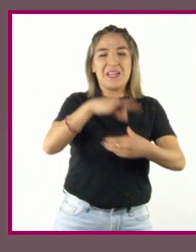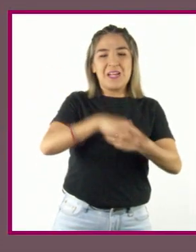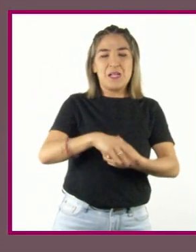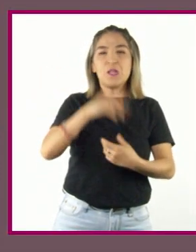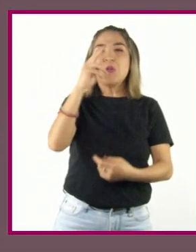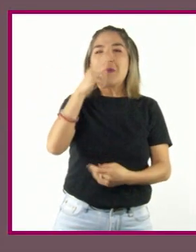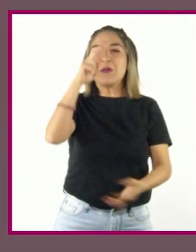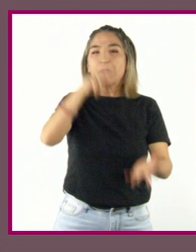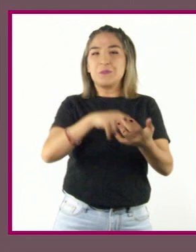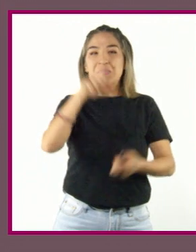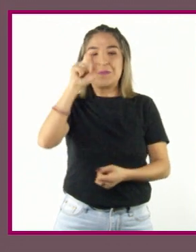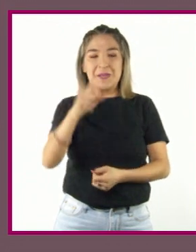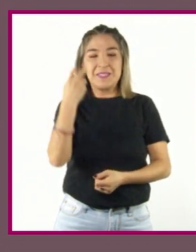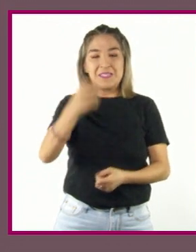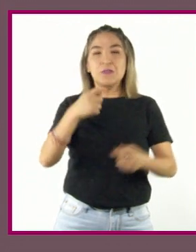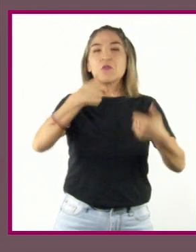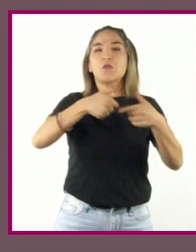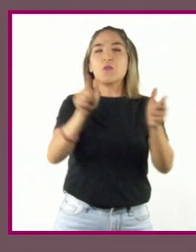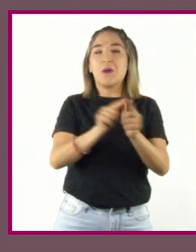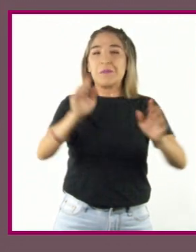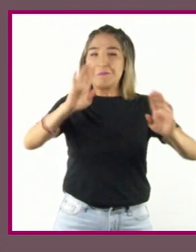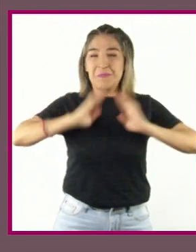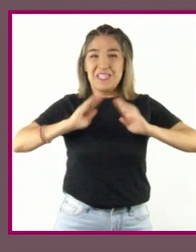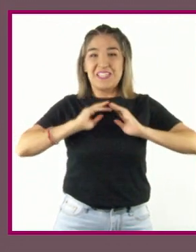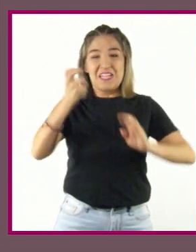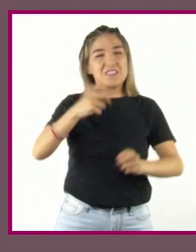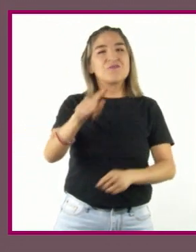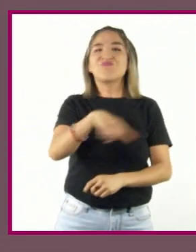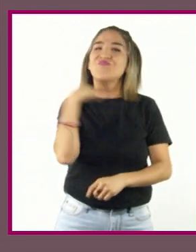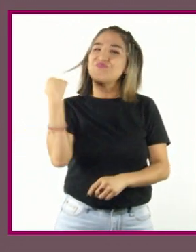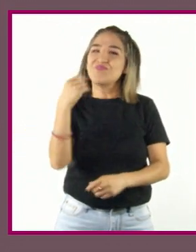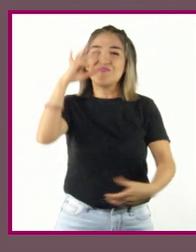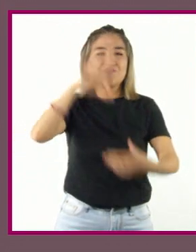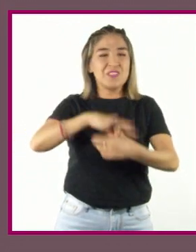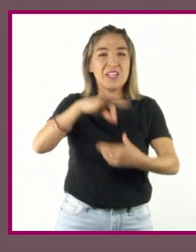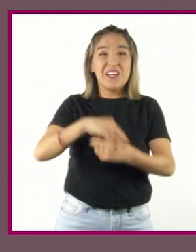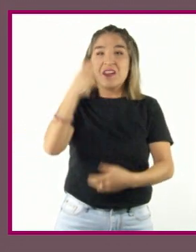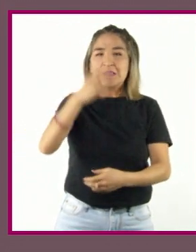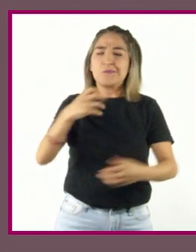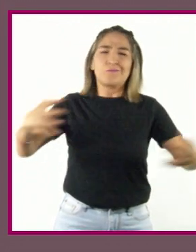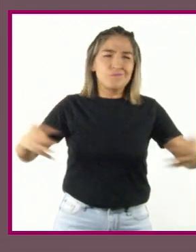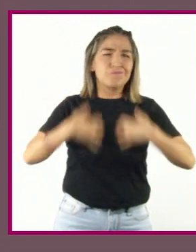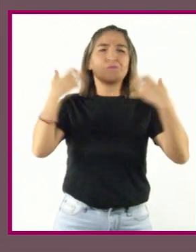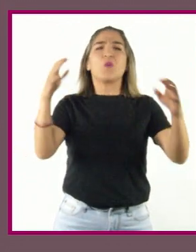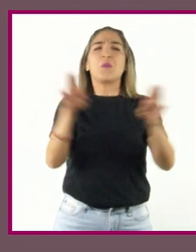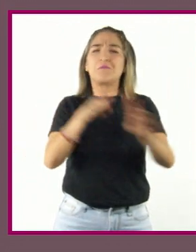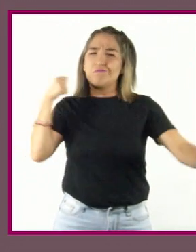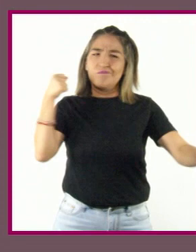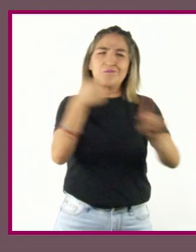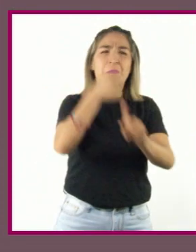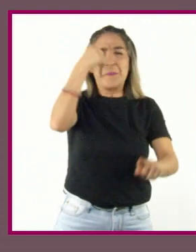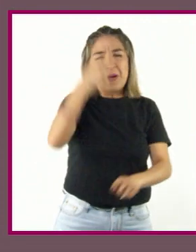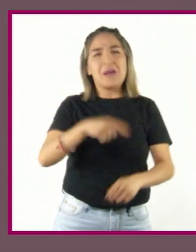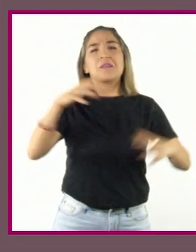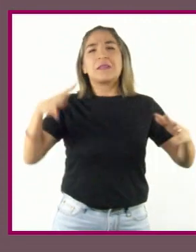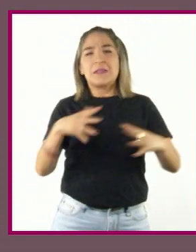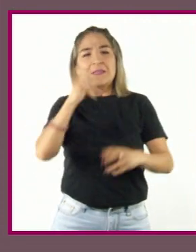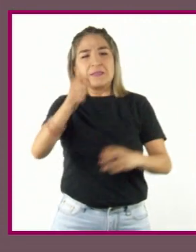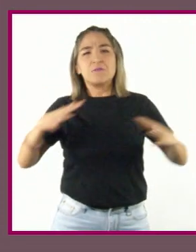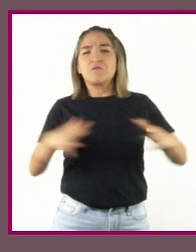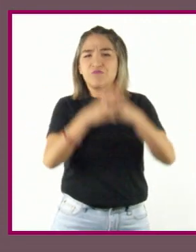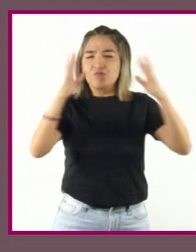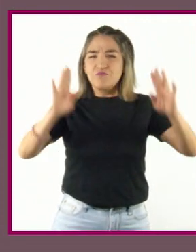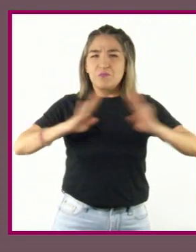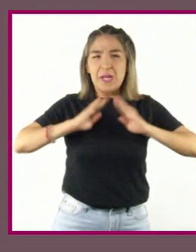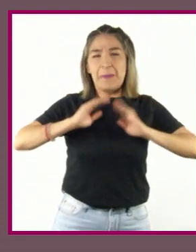el partido político de los militares fue derrotado en las urnas, estos dieron un golpe de Estado instaurando nuevamente un régimen militar